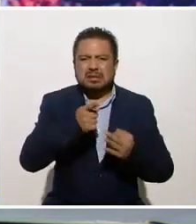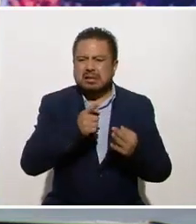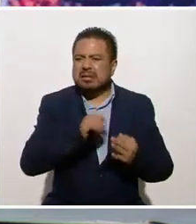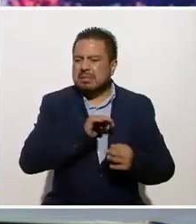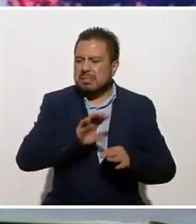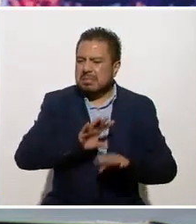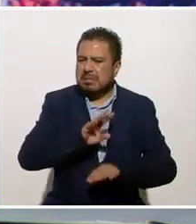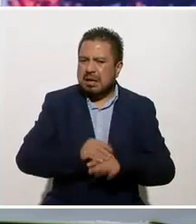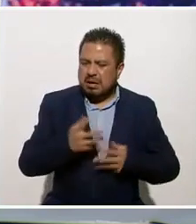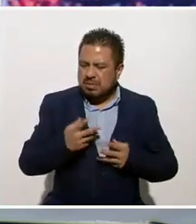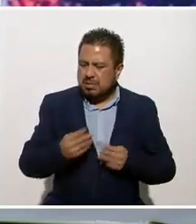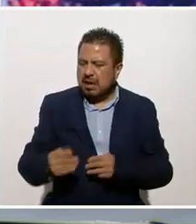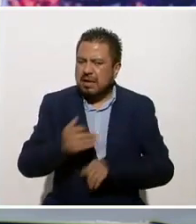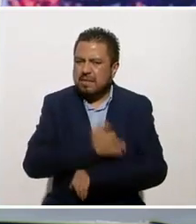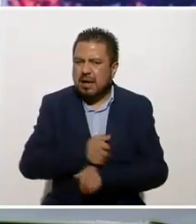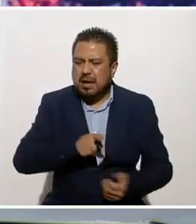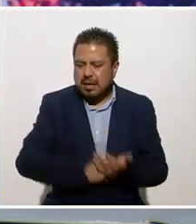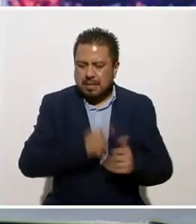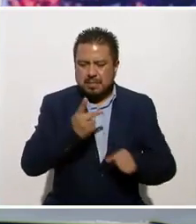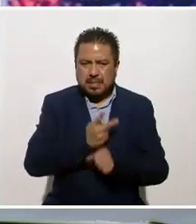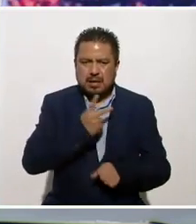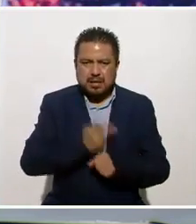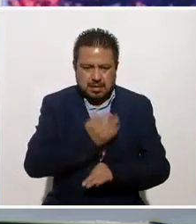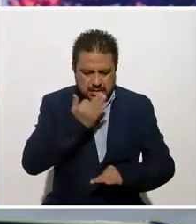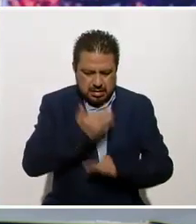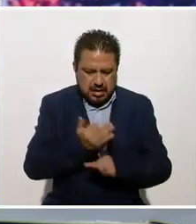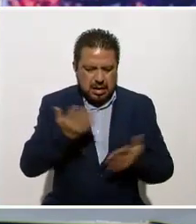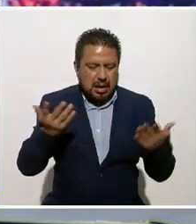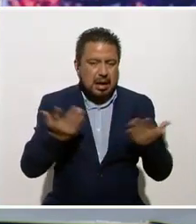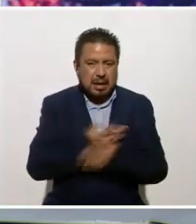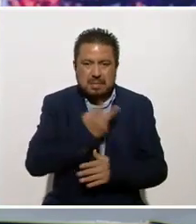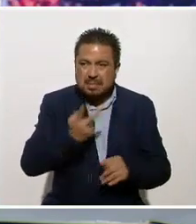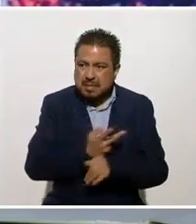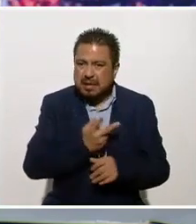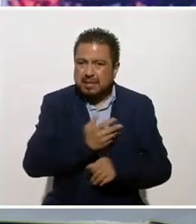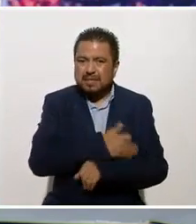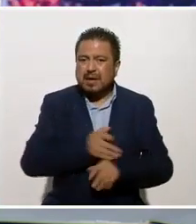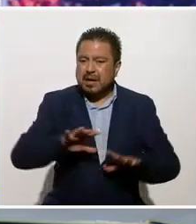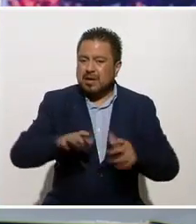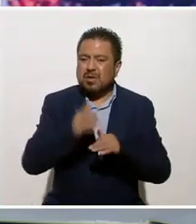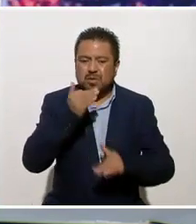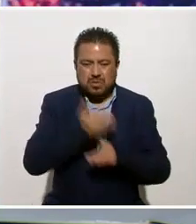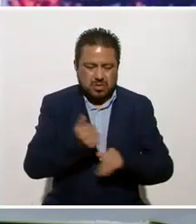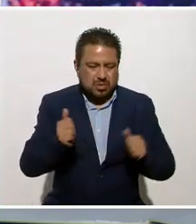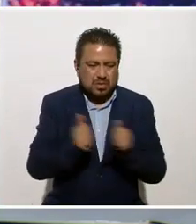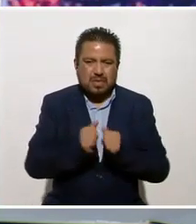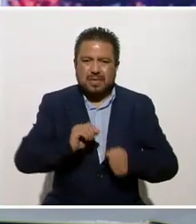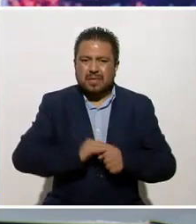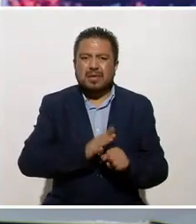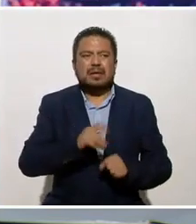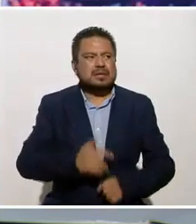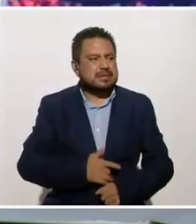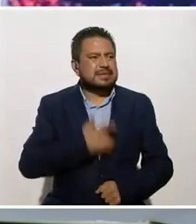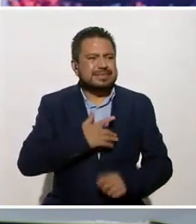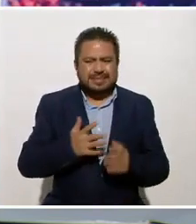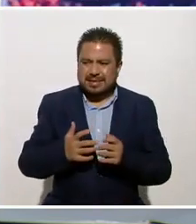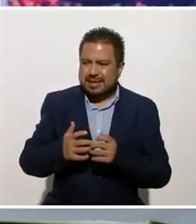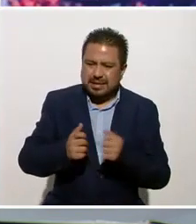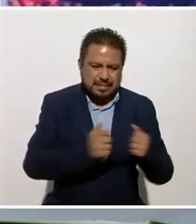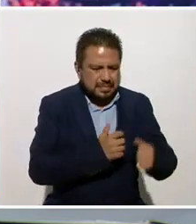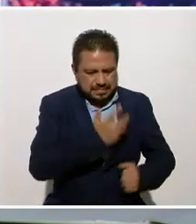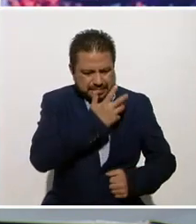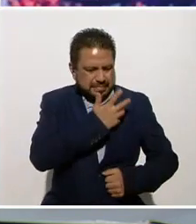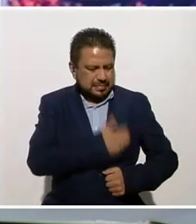permeando a la familia? Y eso es algo que está pasando mucho o que está sucediendo en las familias ahorita en la pandemia. Nos sentimos estresados y